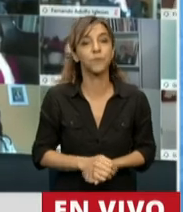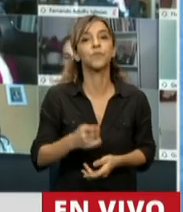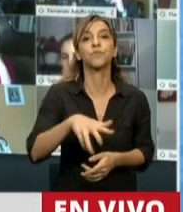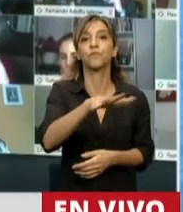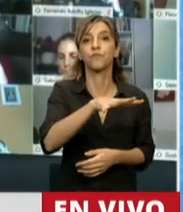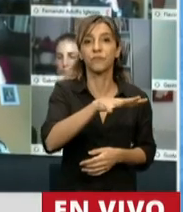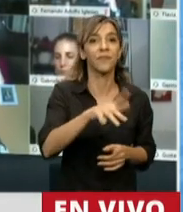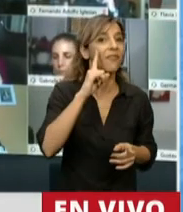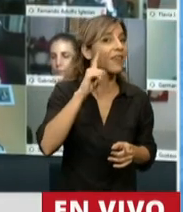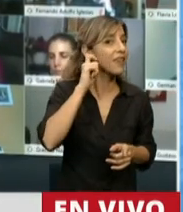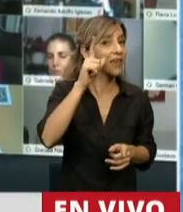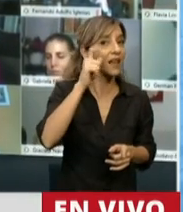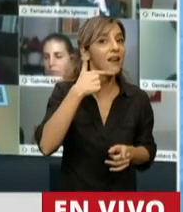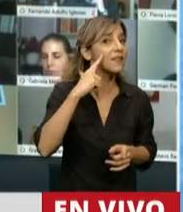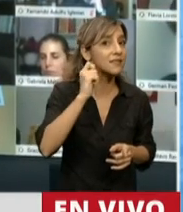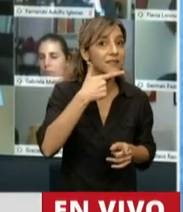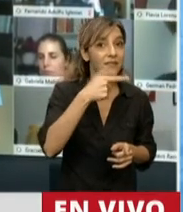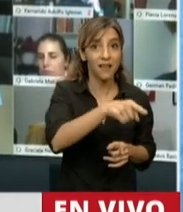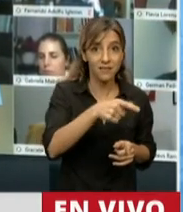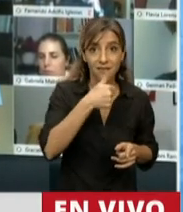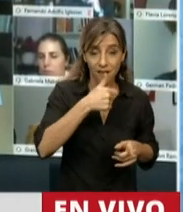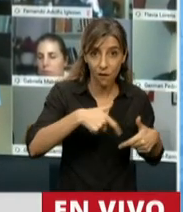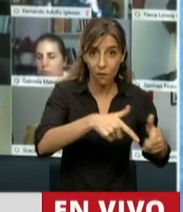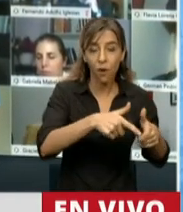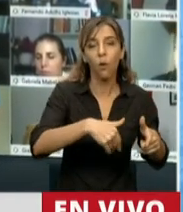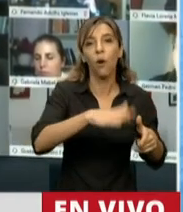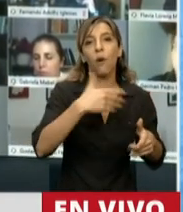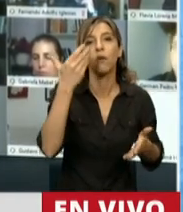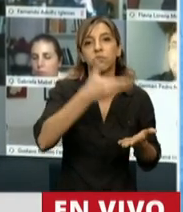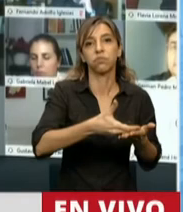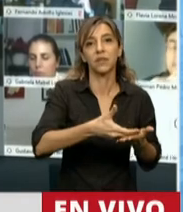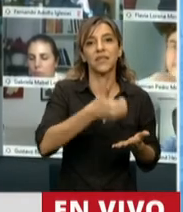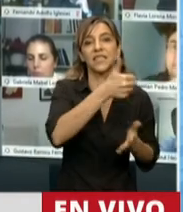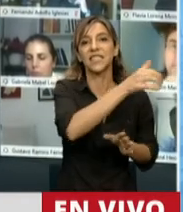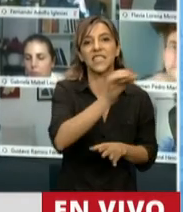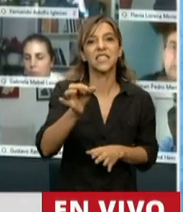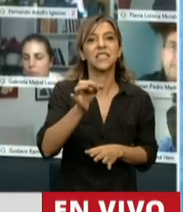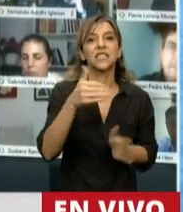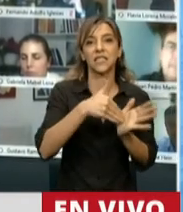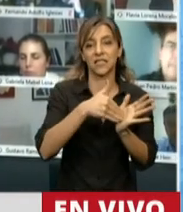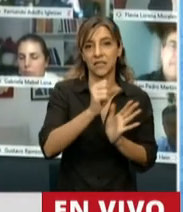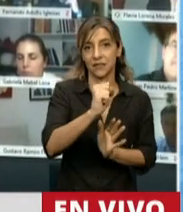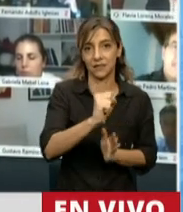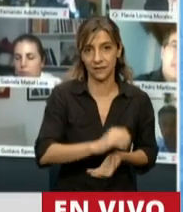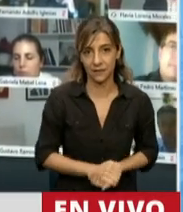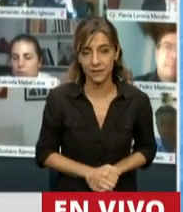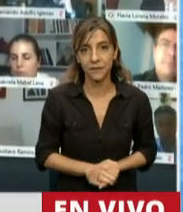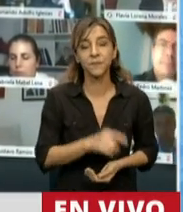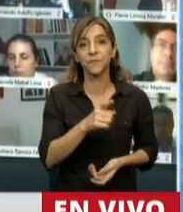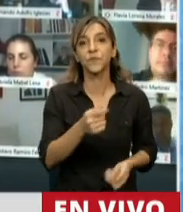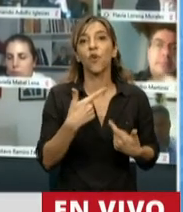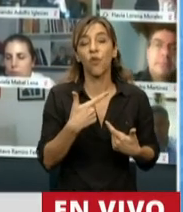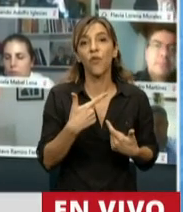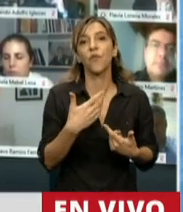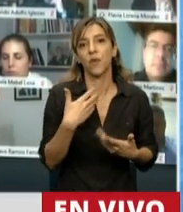Iglesias, perdón, que tiene una inversión de 600 millones de pesos. Esto nos garantiza